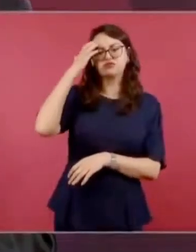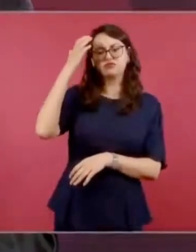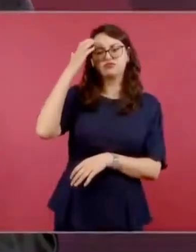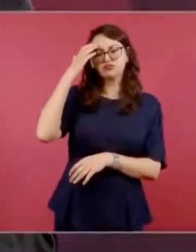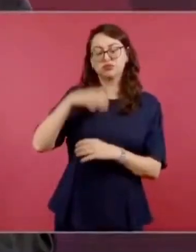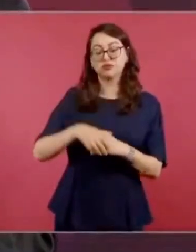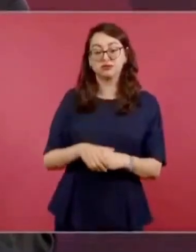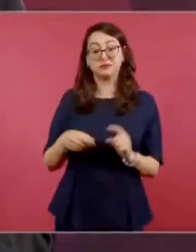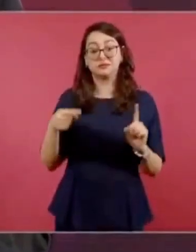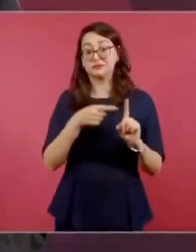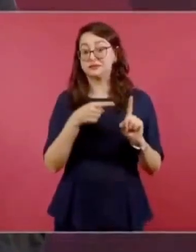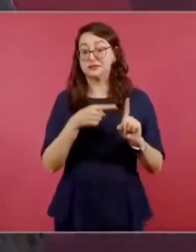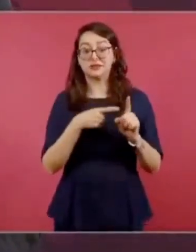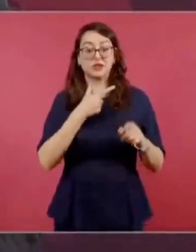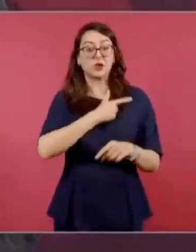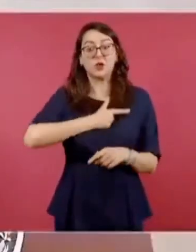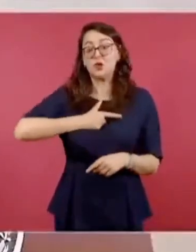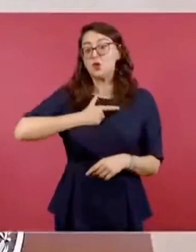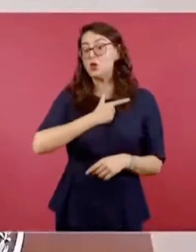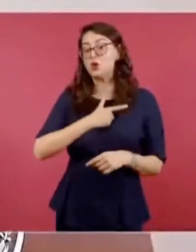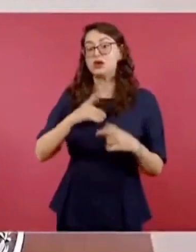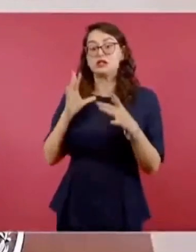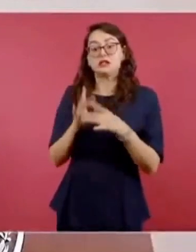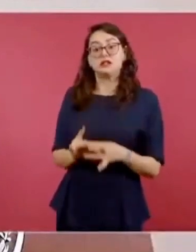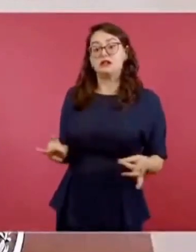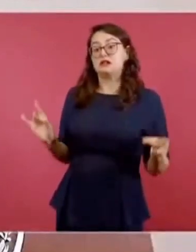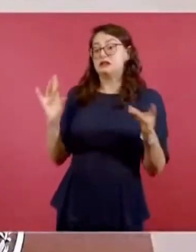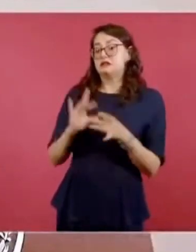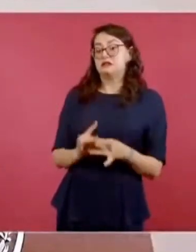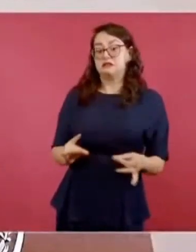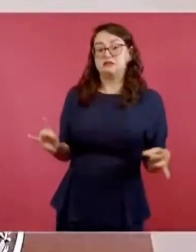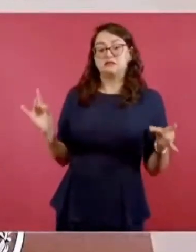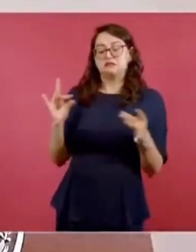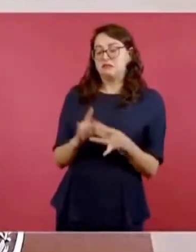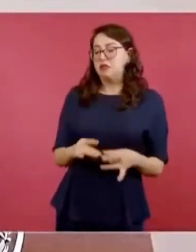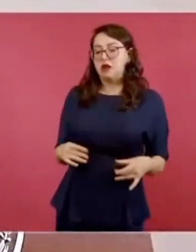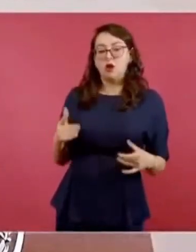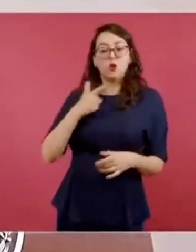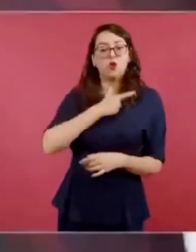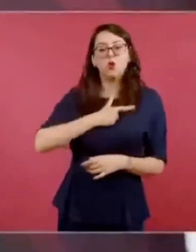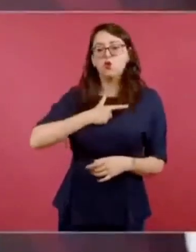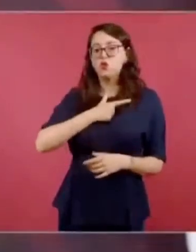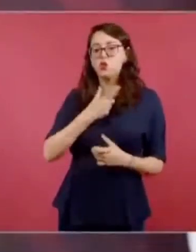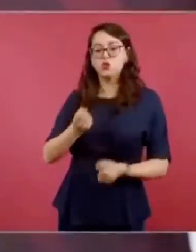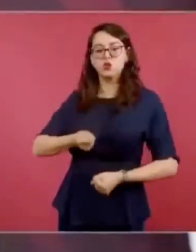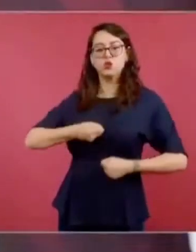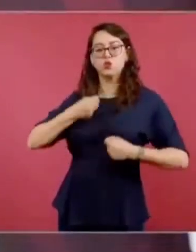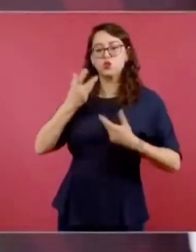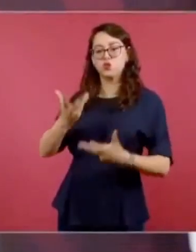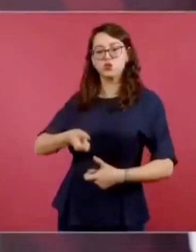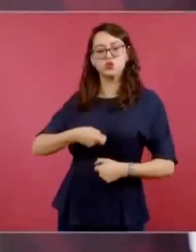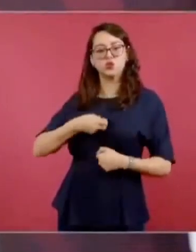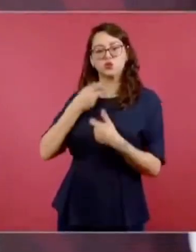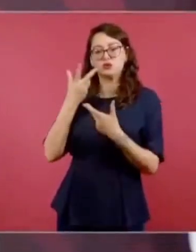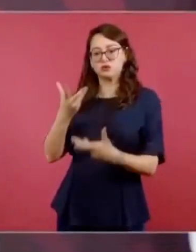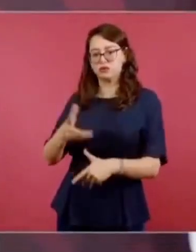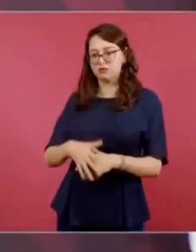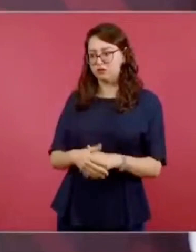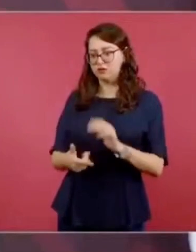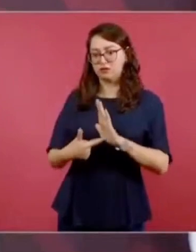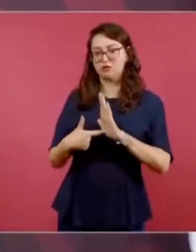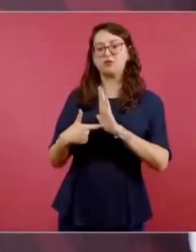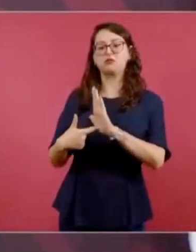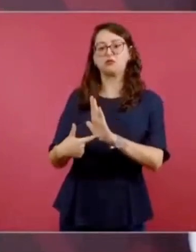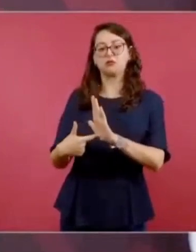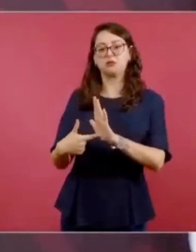fascinaba a Katz contar lo que dejó escrito en su obra sobre